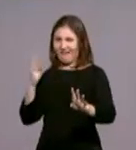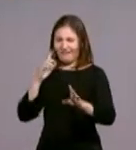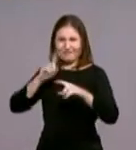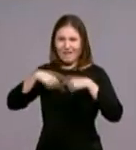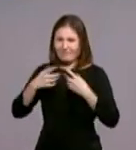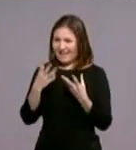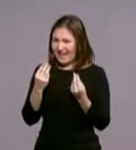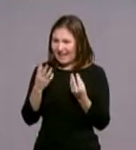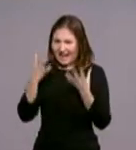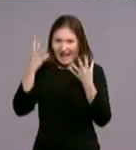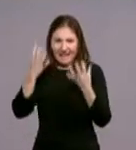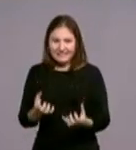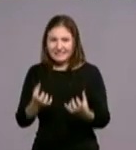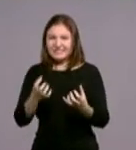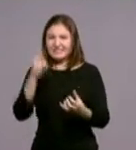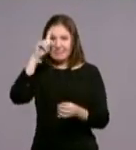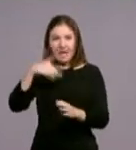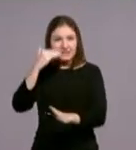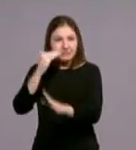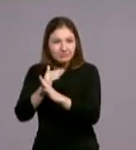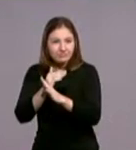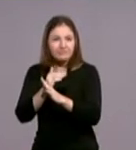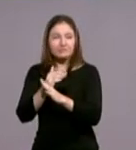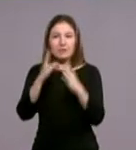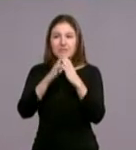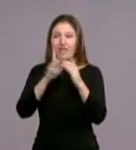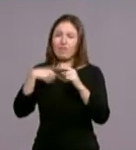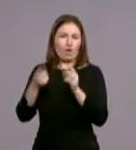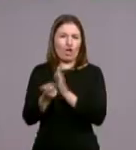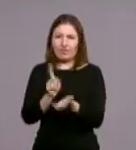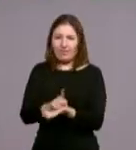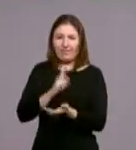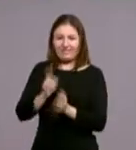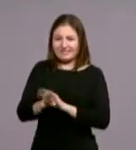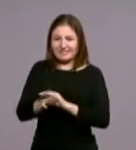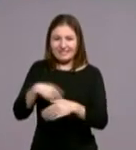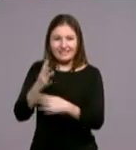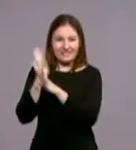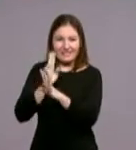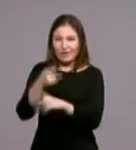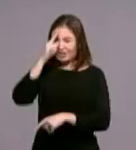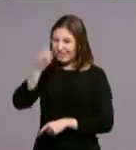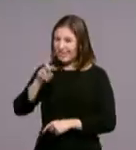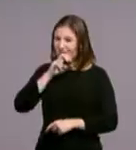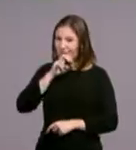Muchísima gente. Se interrumpió, ¿no?, mientras se celebró la Eucaristía, pero enseguida se reanudó. Yo no sé si llegó a comer o no llegó a comer.